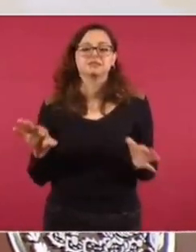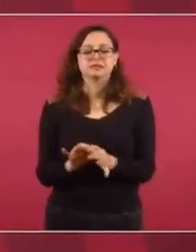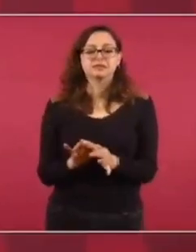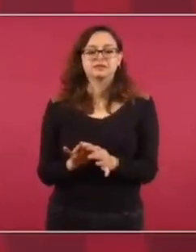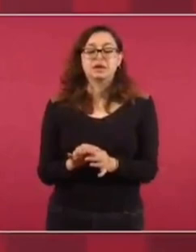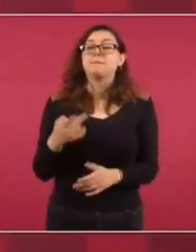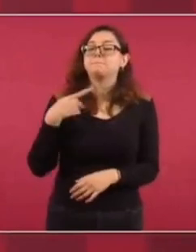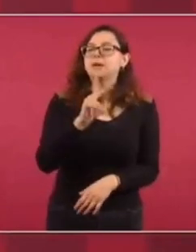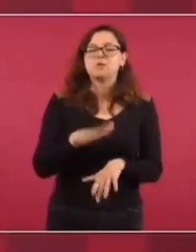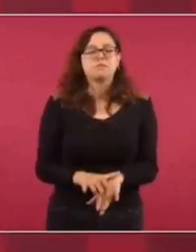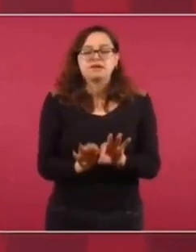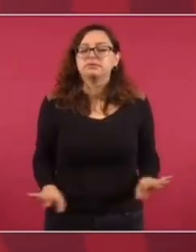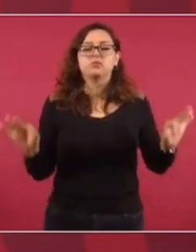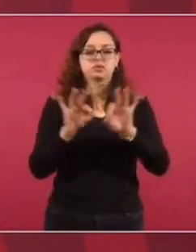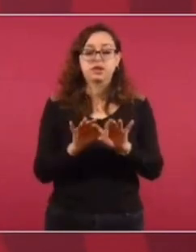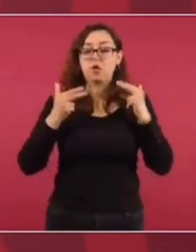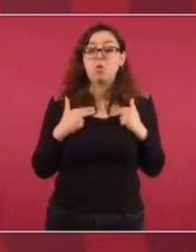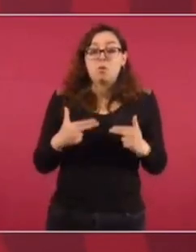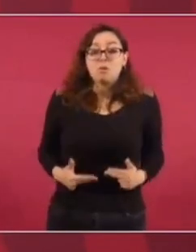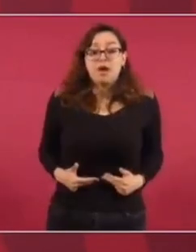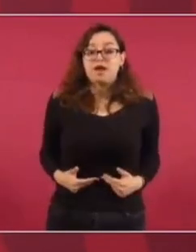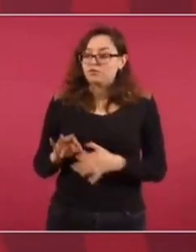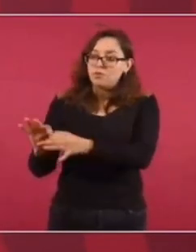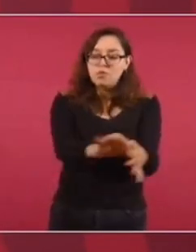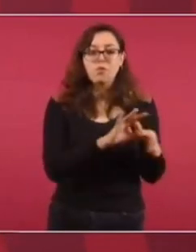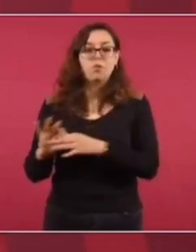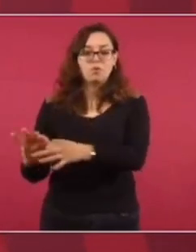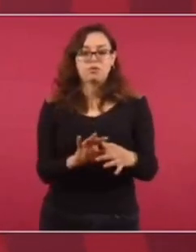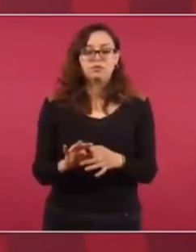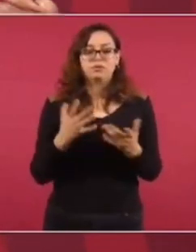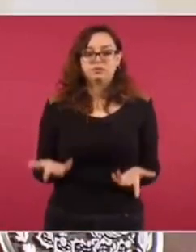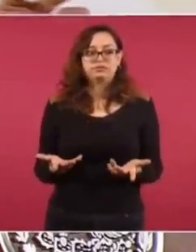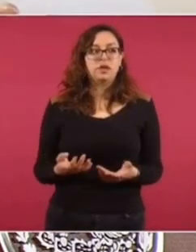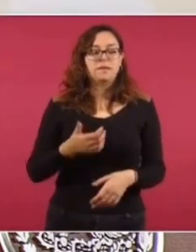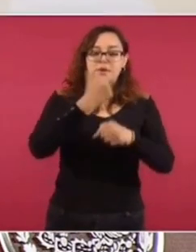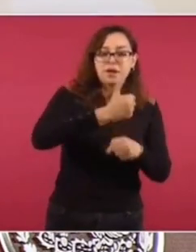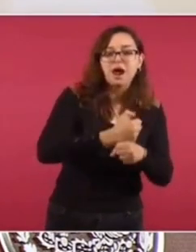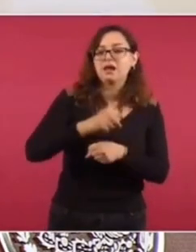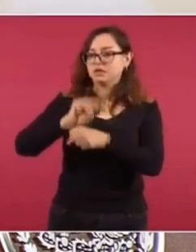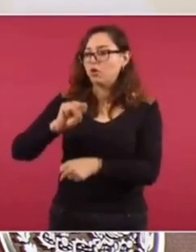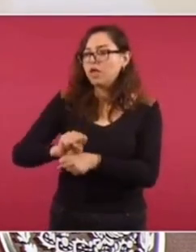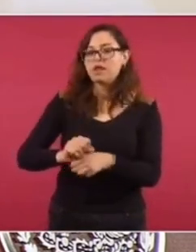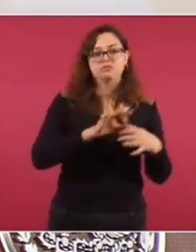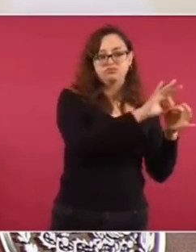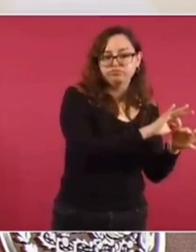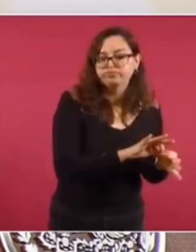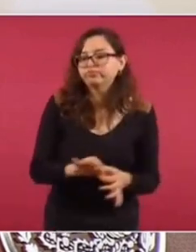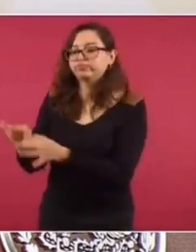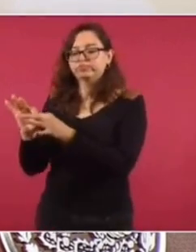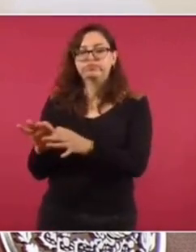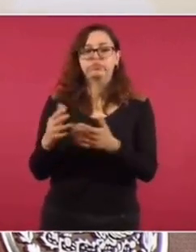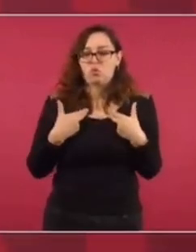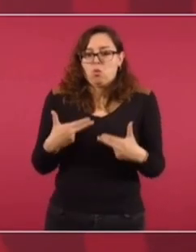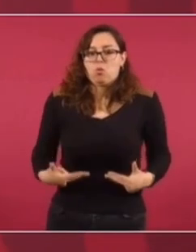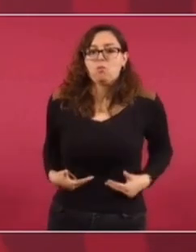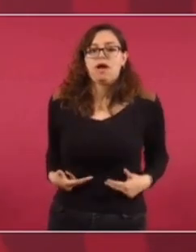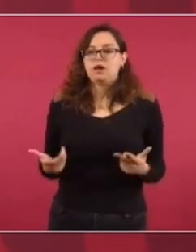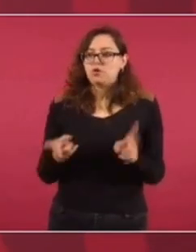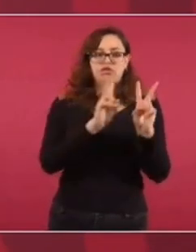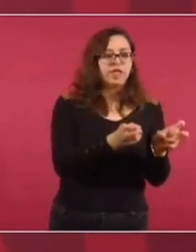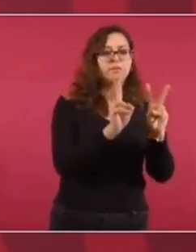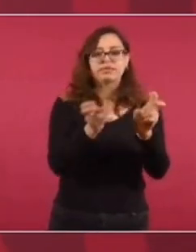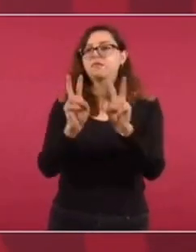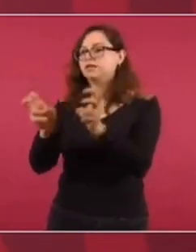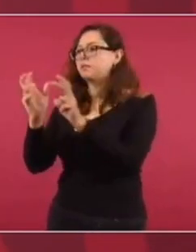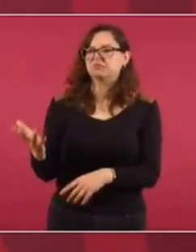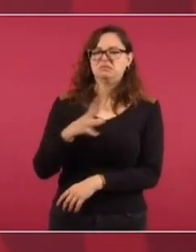pero básicamente humanista, que haya un tronco común en donde nada humano